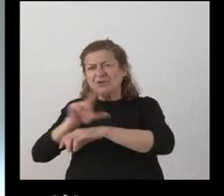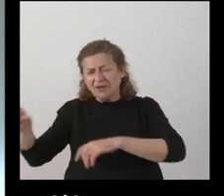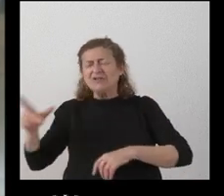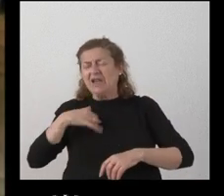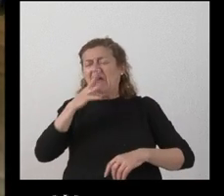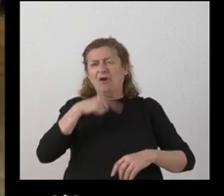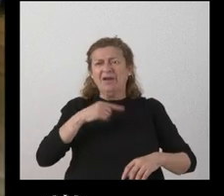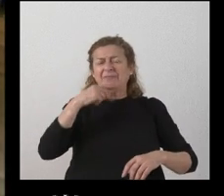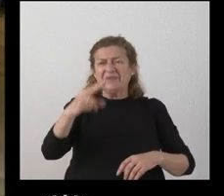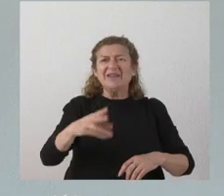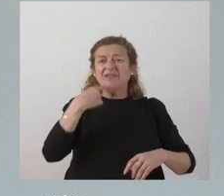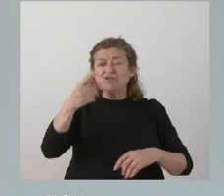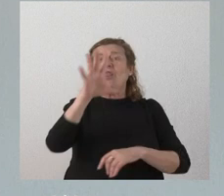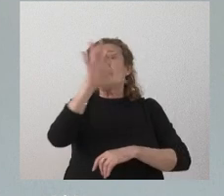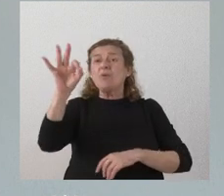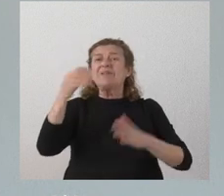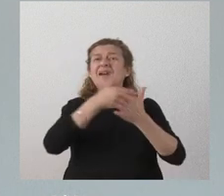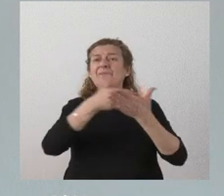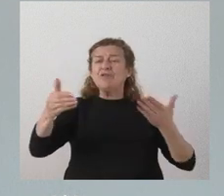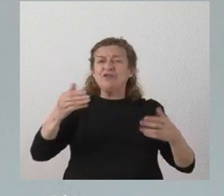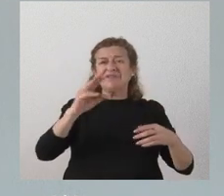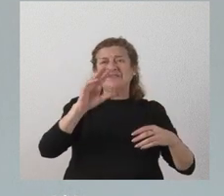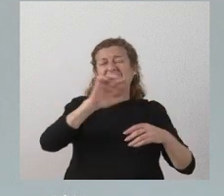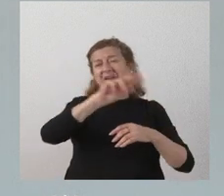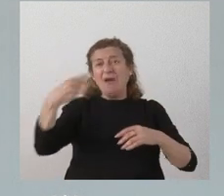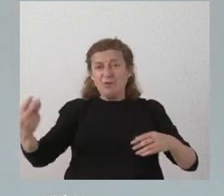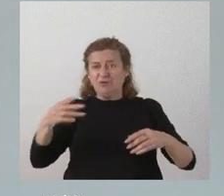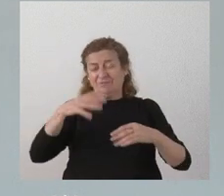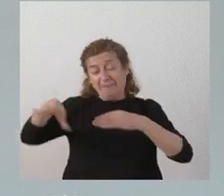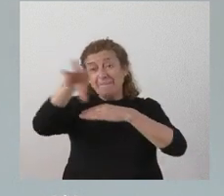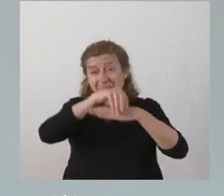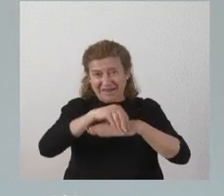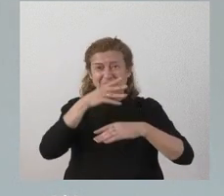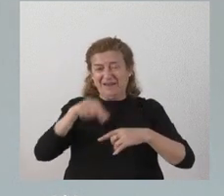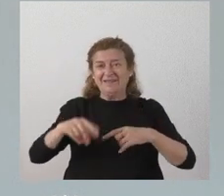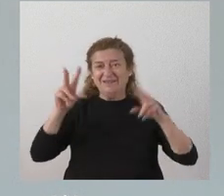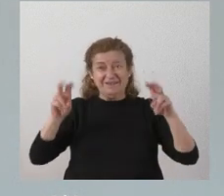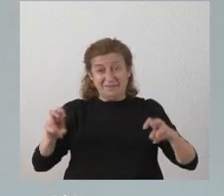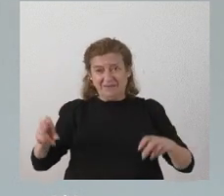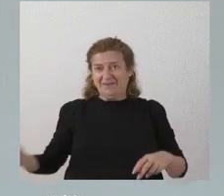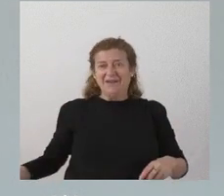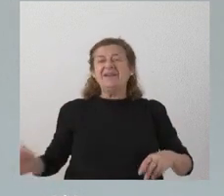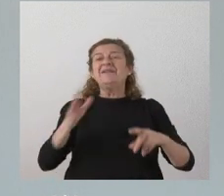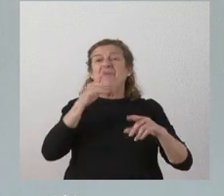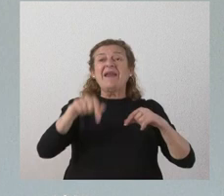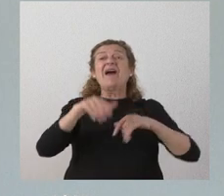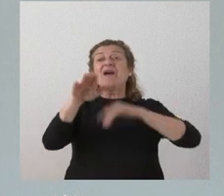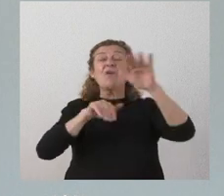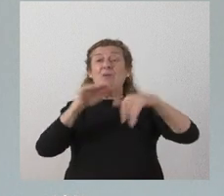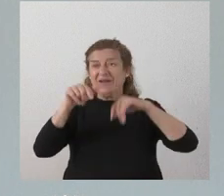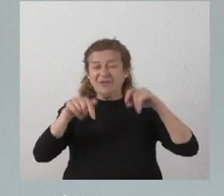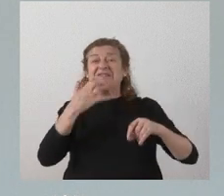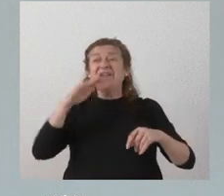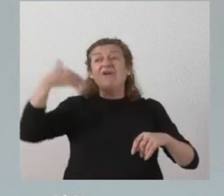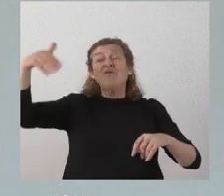contesté son 50 millones de euros adicionales los que haría falta para esta ocasión pedimos lógicamente para esta convocatoria si en sucesivas convocatorias se